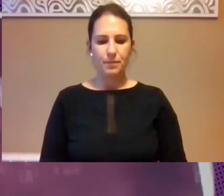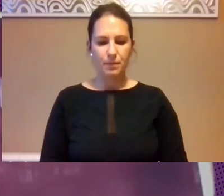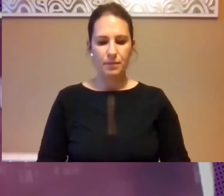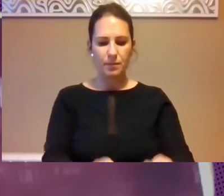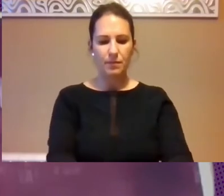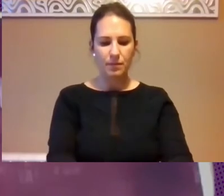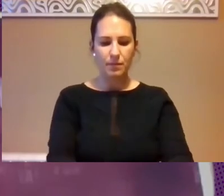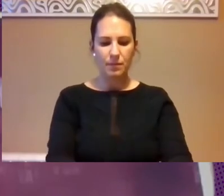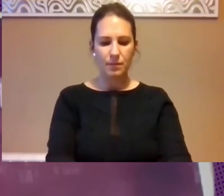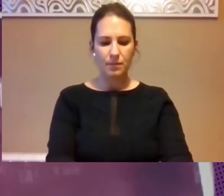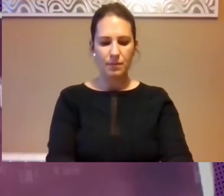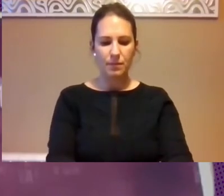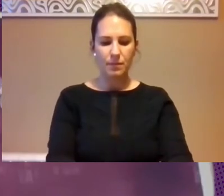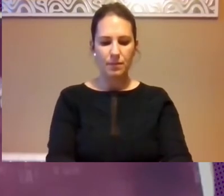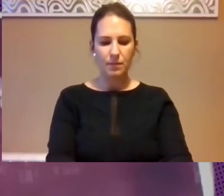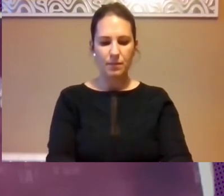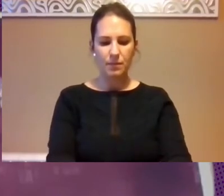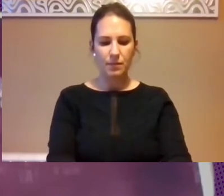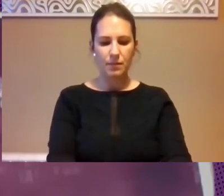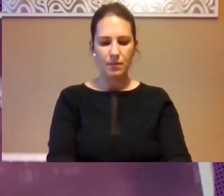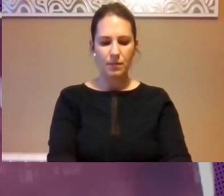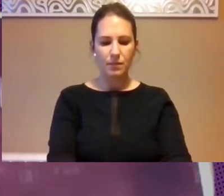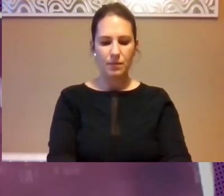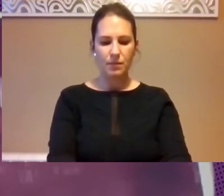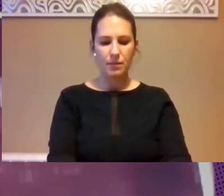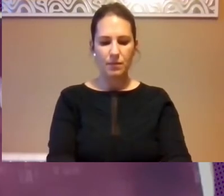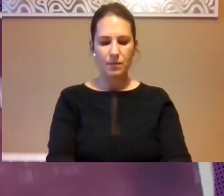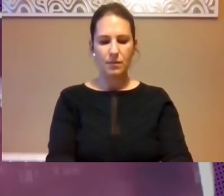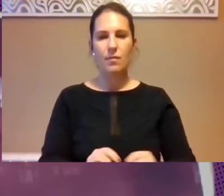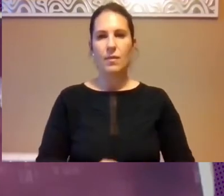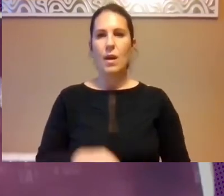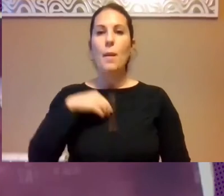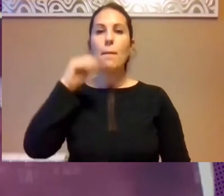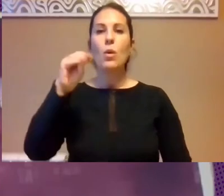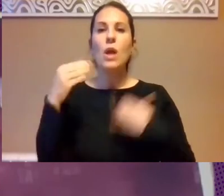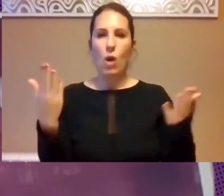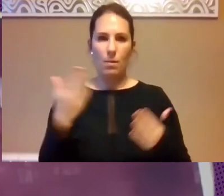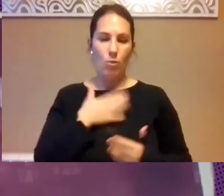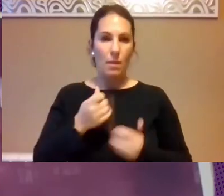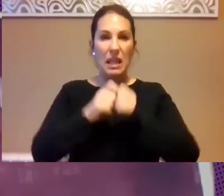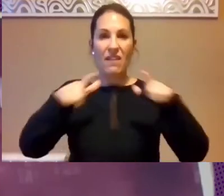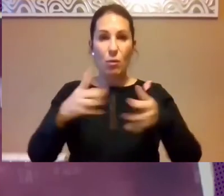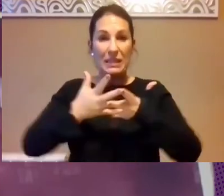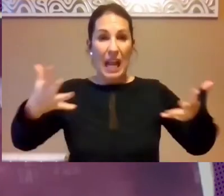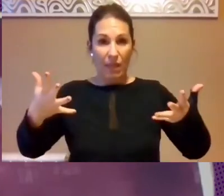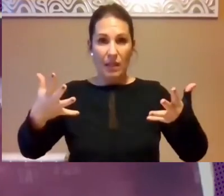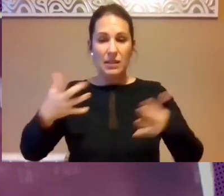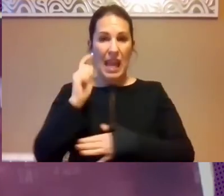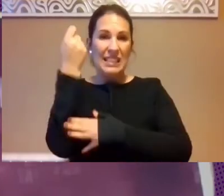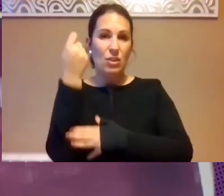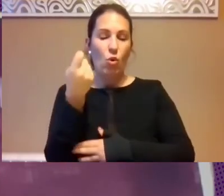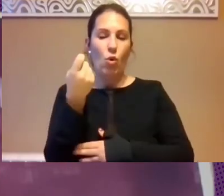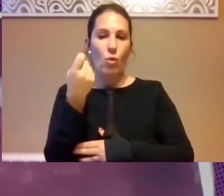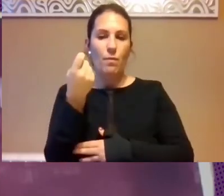La Pregunta Es La Siguiente Quizás La Clave Del Éxito De Las Grandes Plataformas Como Facebook